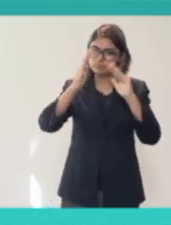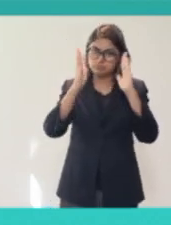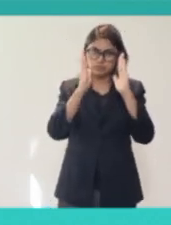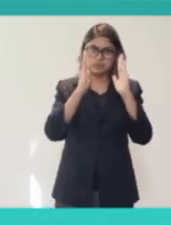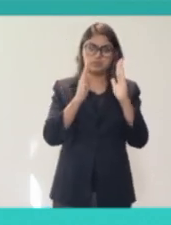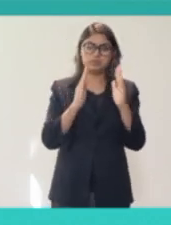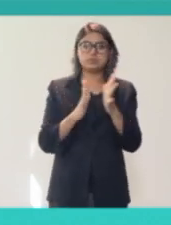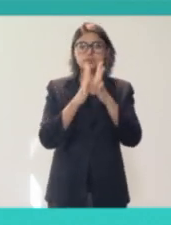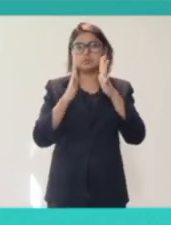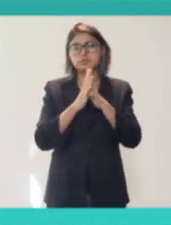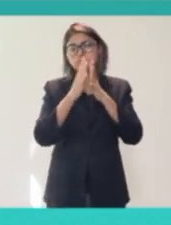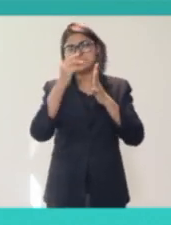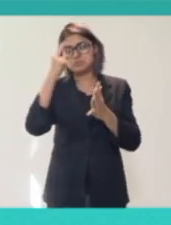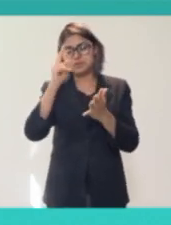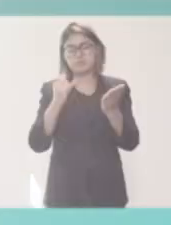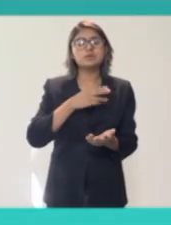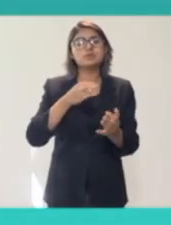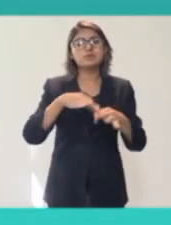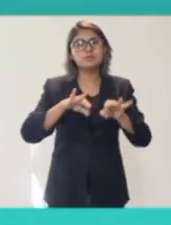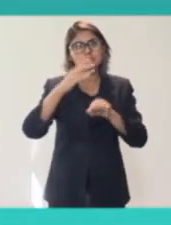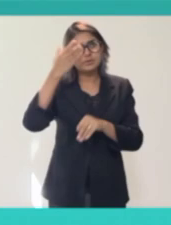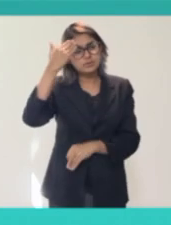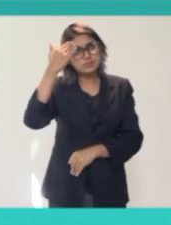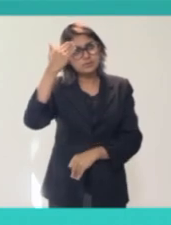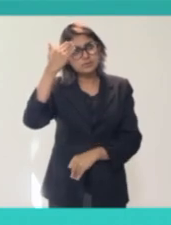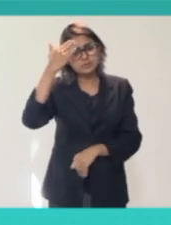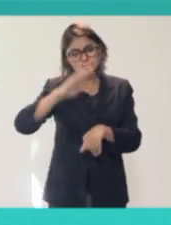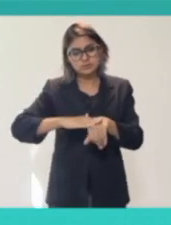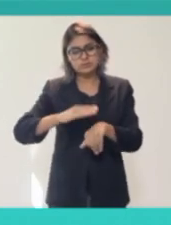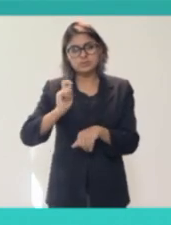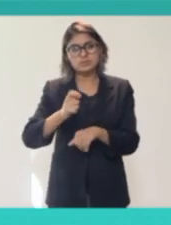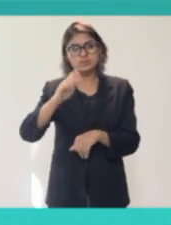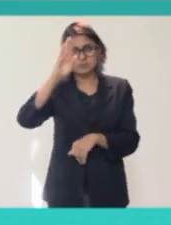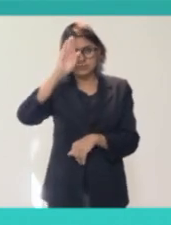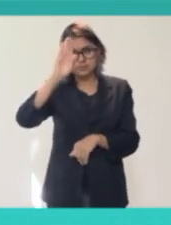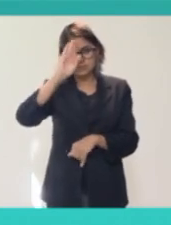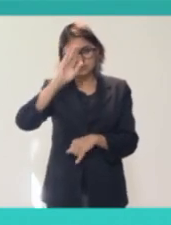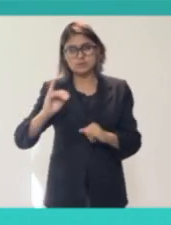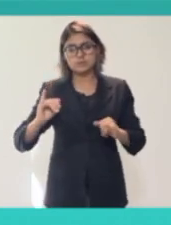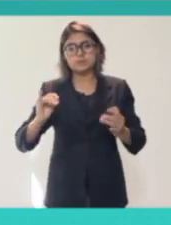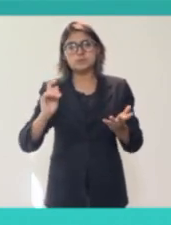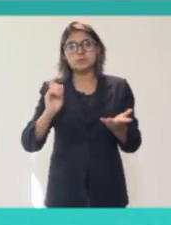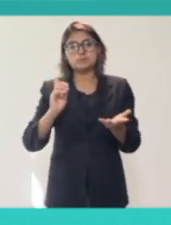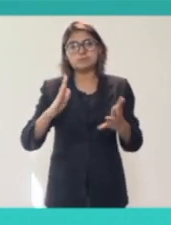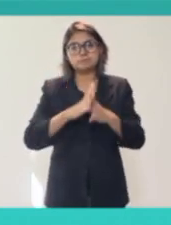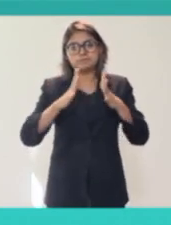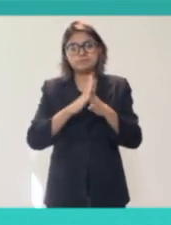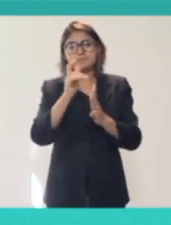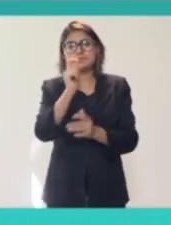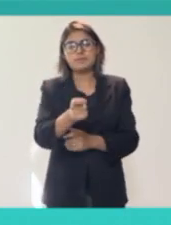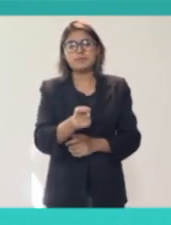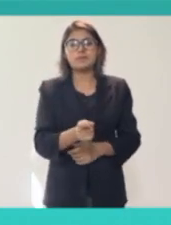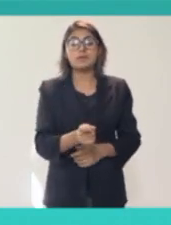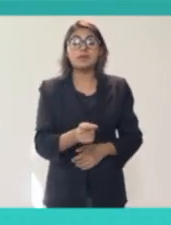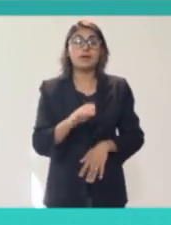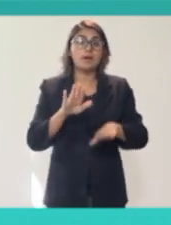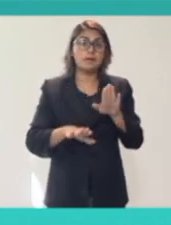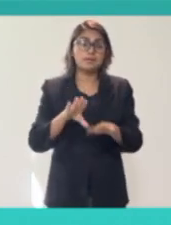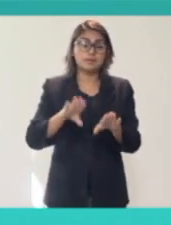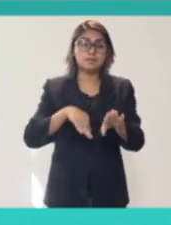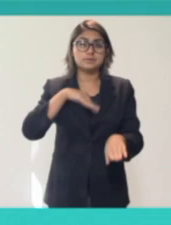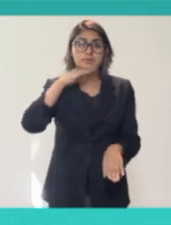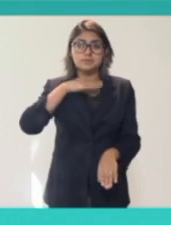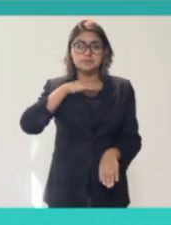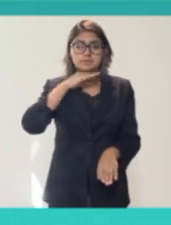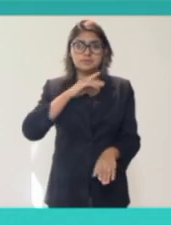ciudadana en la toma de decisiones públicas. Yo digo que la participación, lo más visto y pocas veces pensado como tal, es